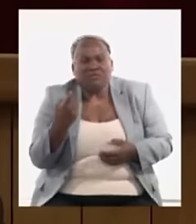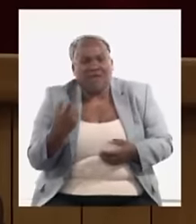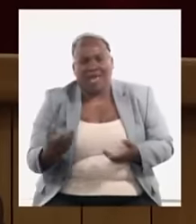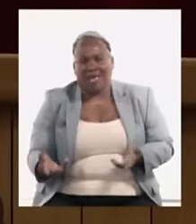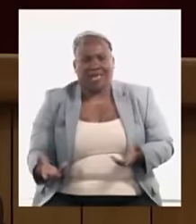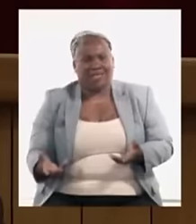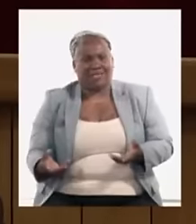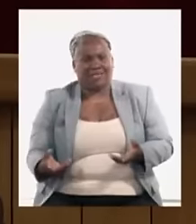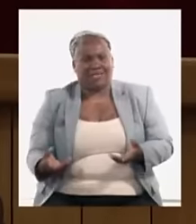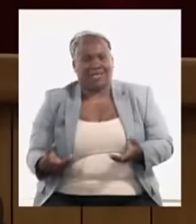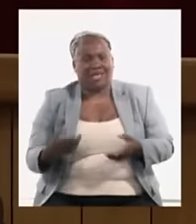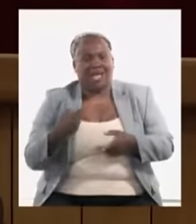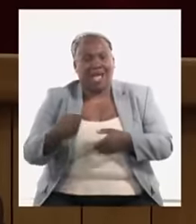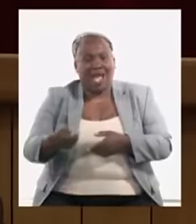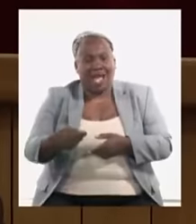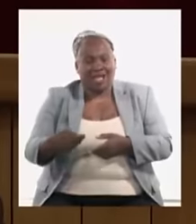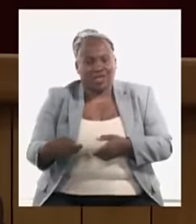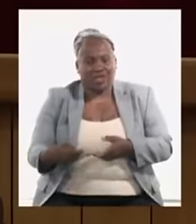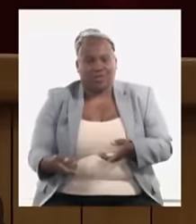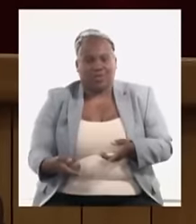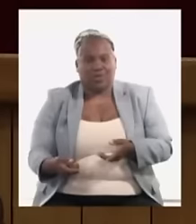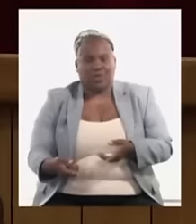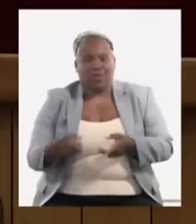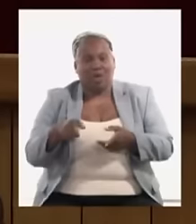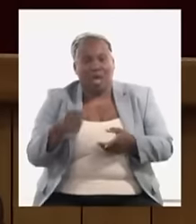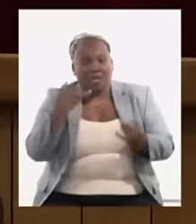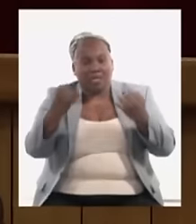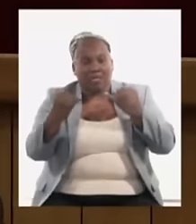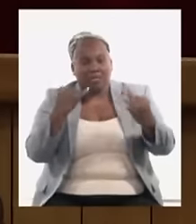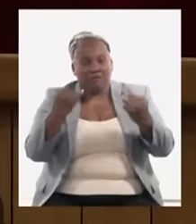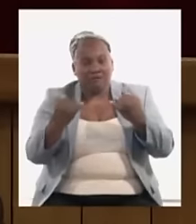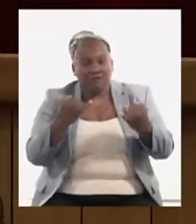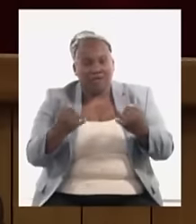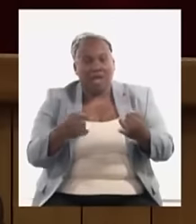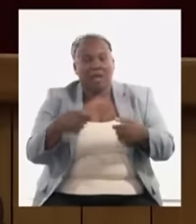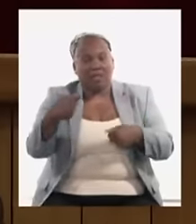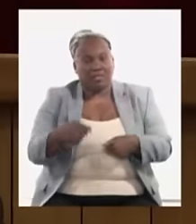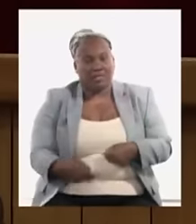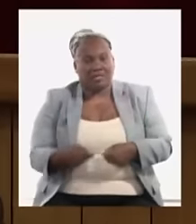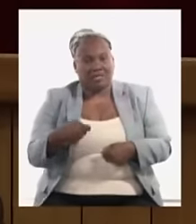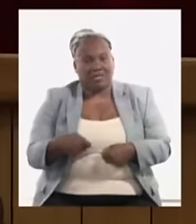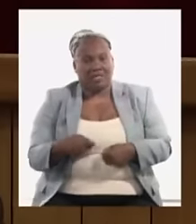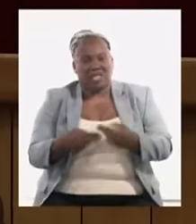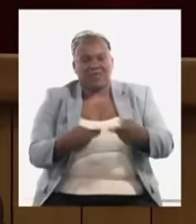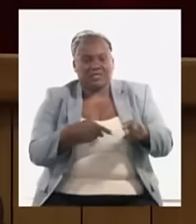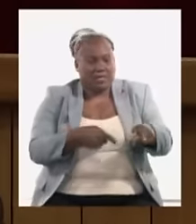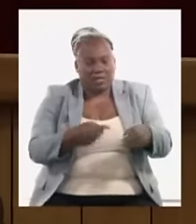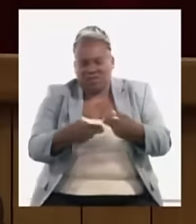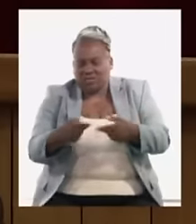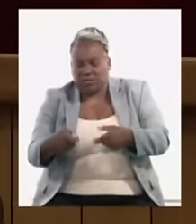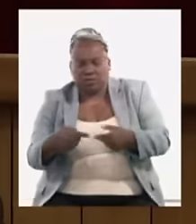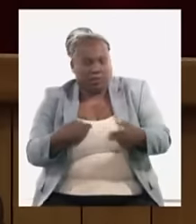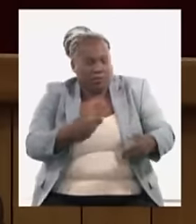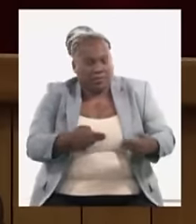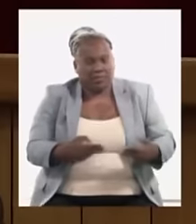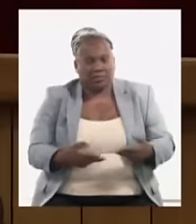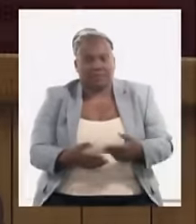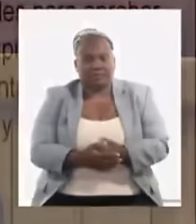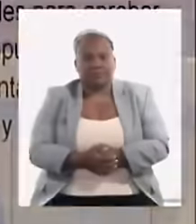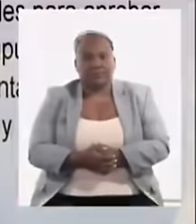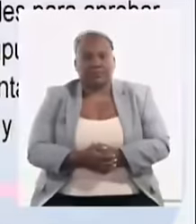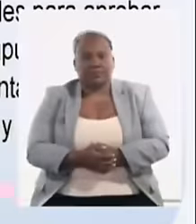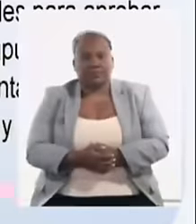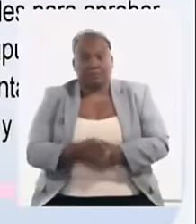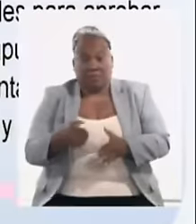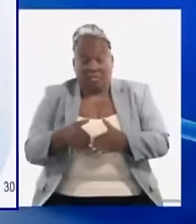gastos que hay que identificar y hay que tomar decisiones en este sentido dentro de